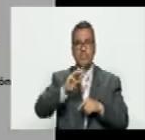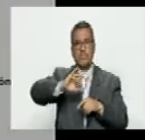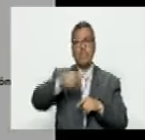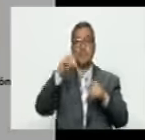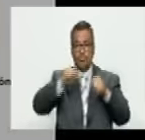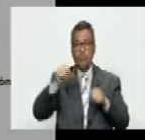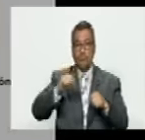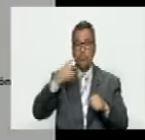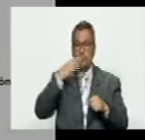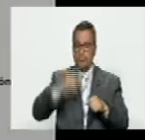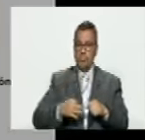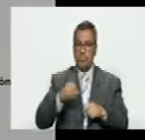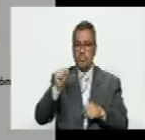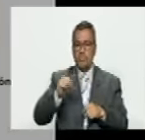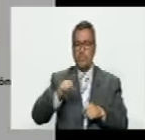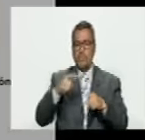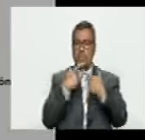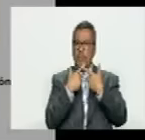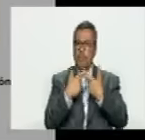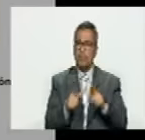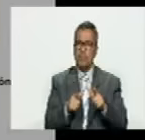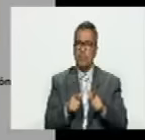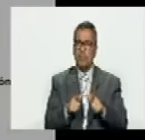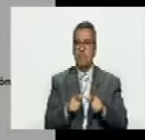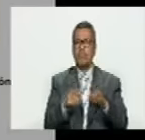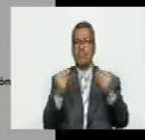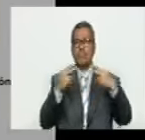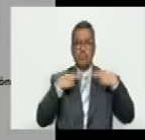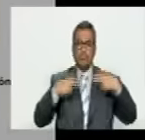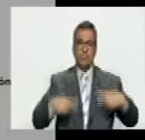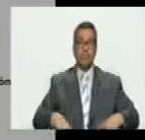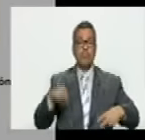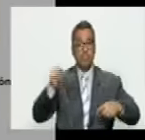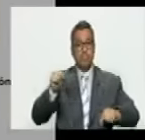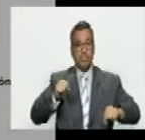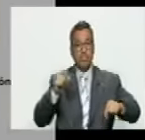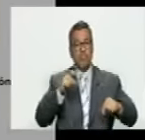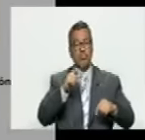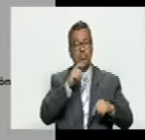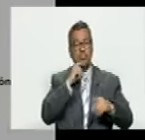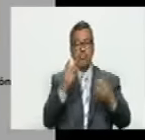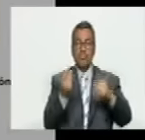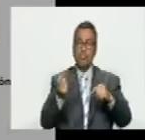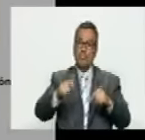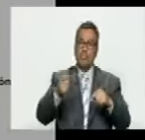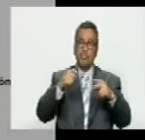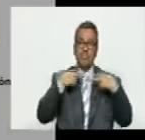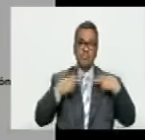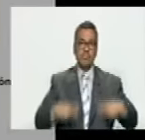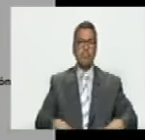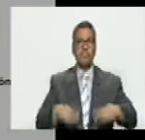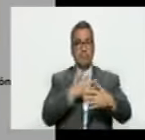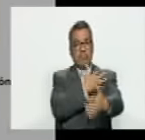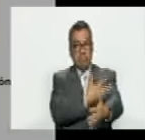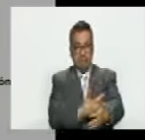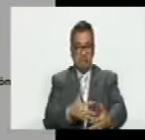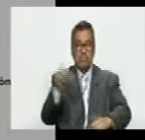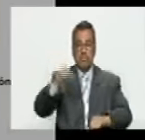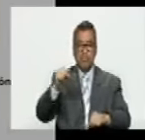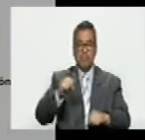le dice claro claro pero ¿costará muchas vidas? sí costará muchas vidas pero muchas vidas si habrá sangre sí